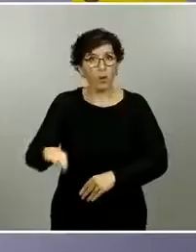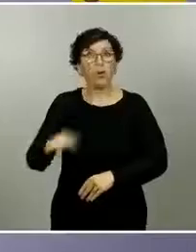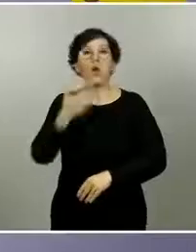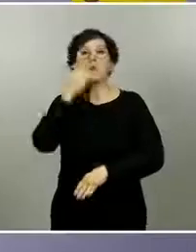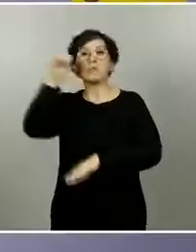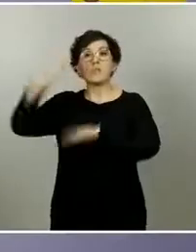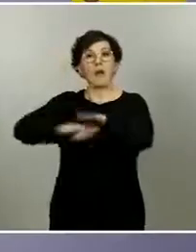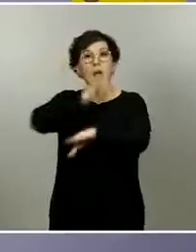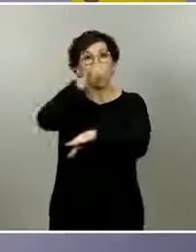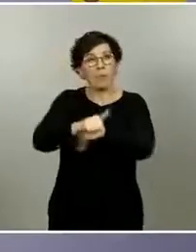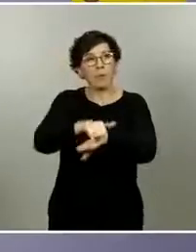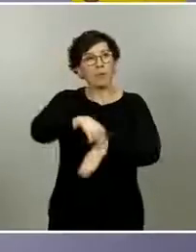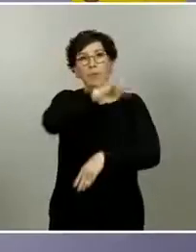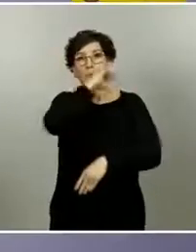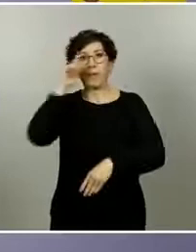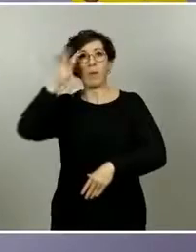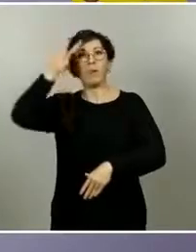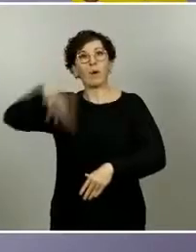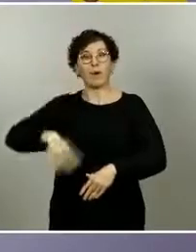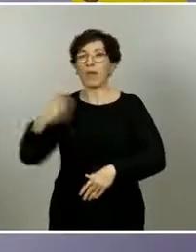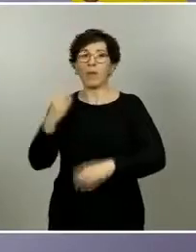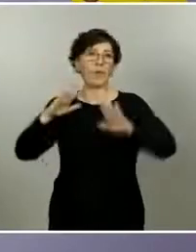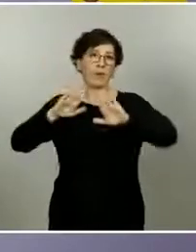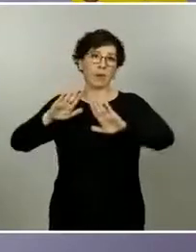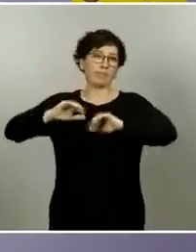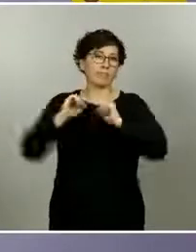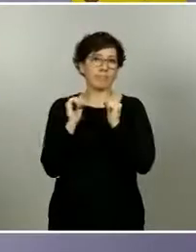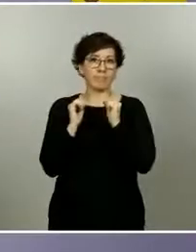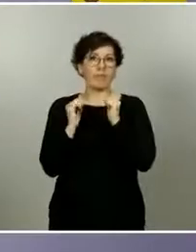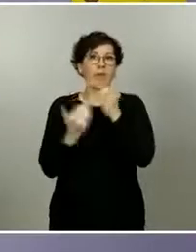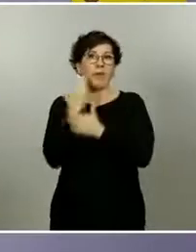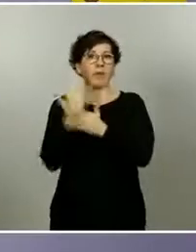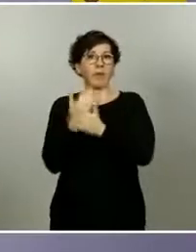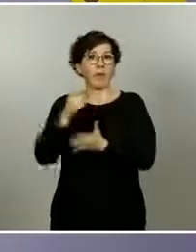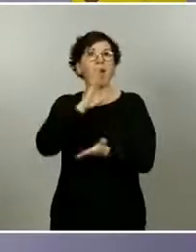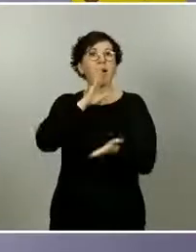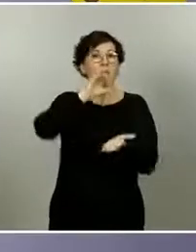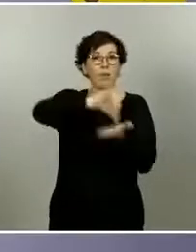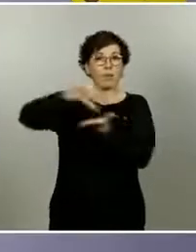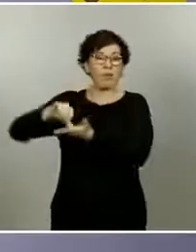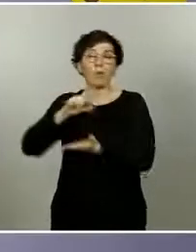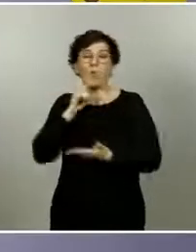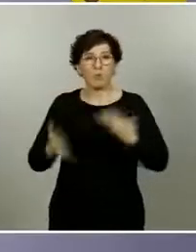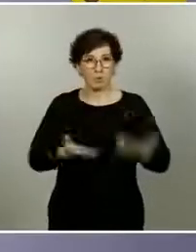si hacen escala en los aeropuertos de Madrid o Barcelona deberían cumplir la cuarentena en esas ciudades?